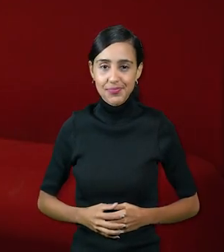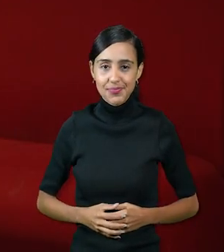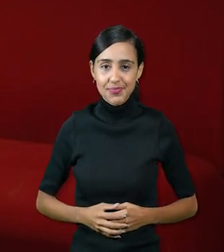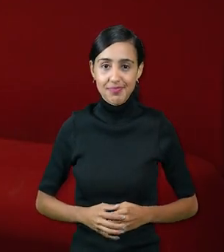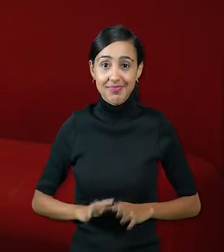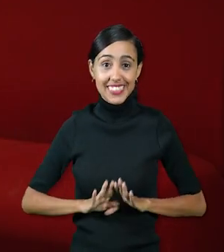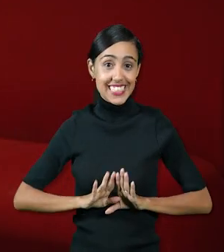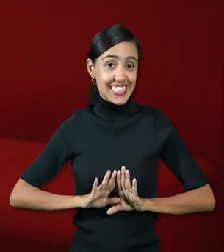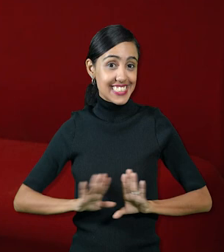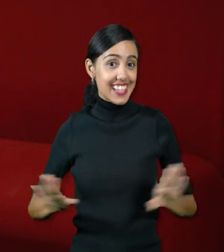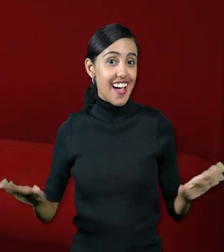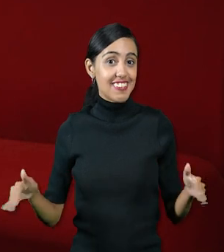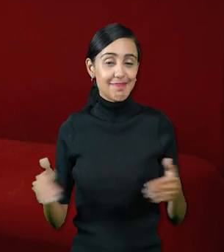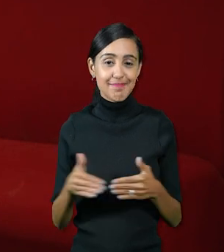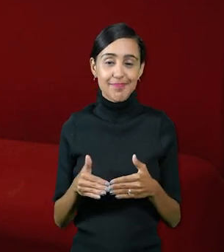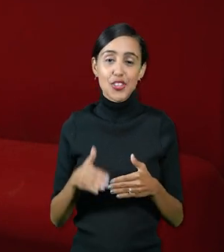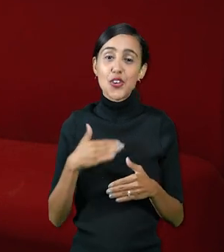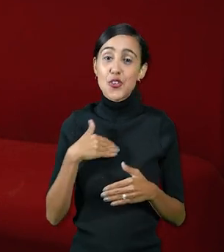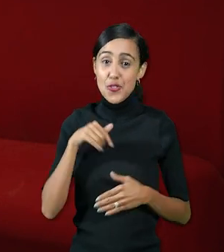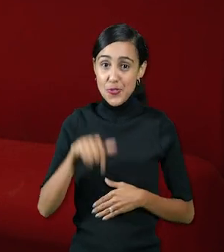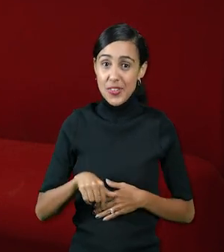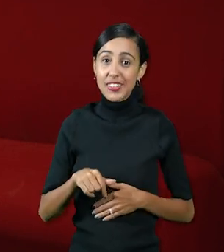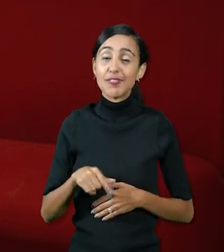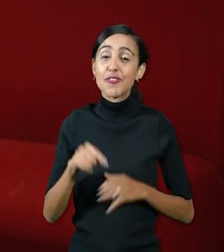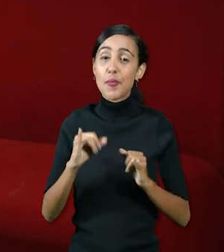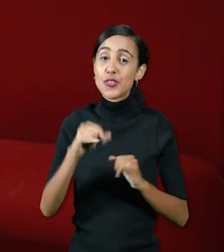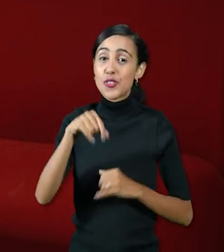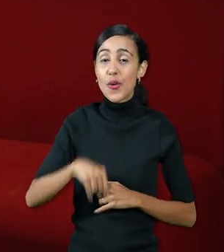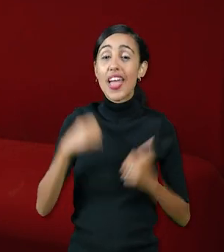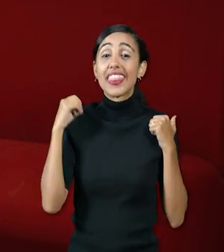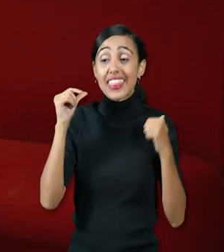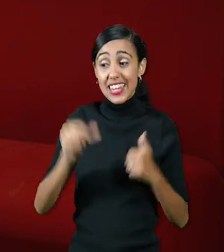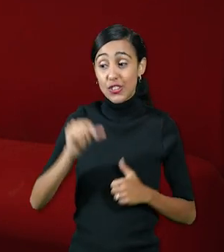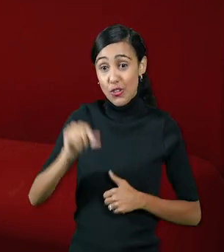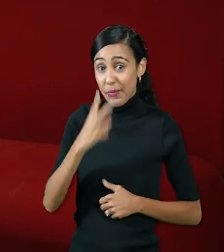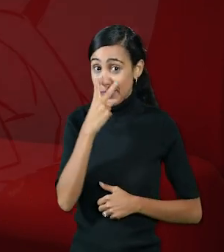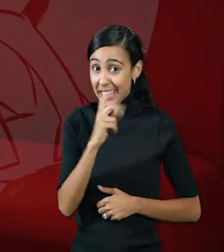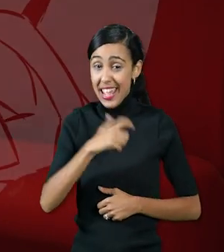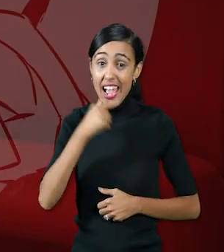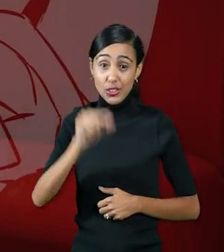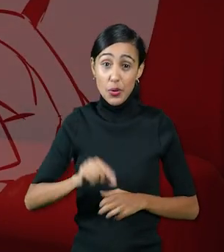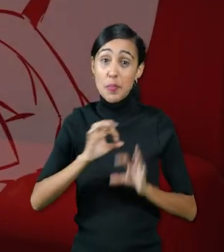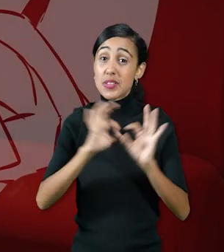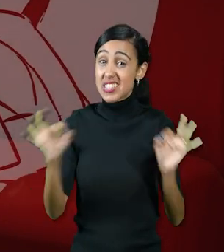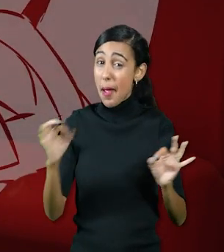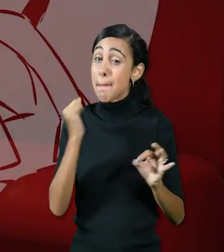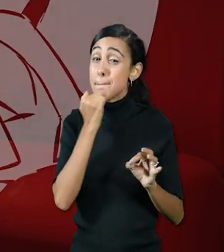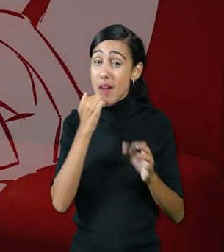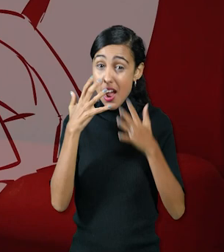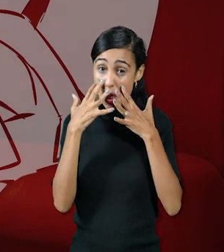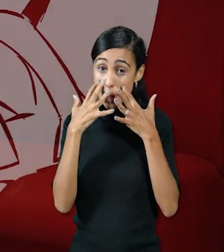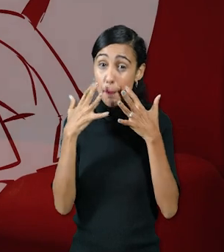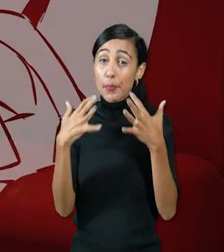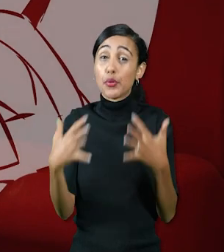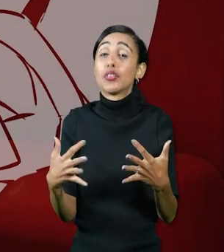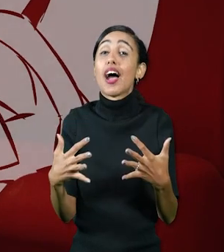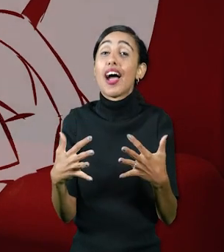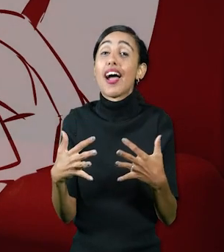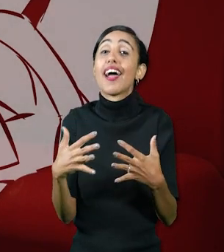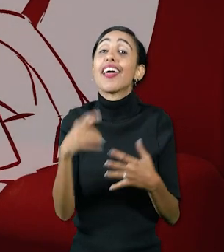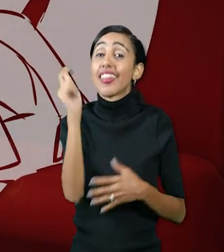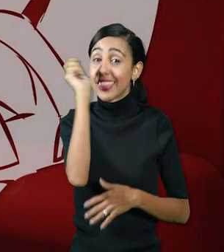hasta aquí nuestro encuentro de hoy hemos hablado de la dirección de actores que es una de las especialidades más importantes del